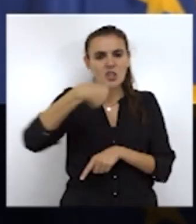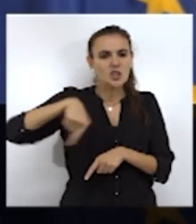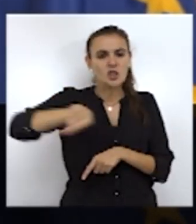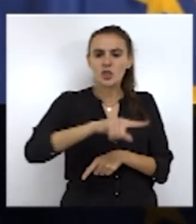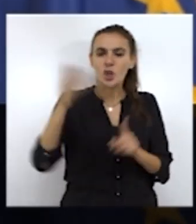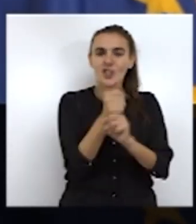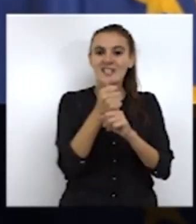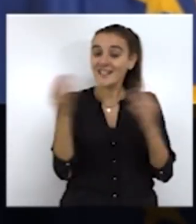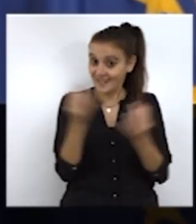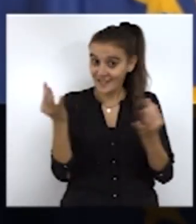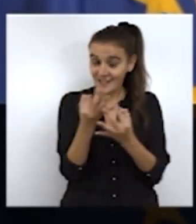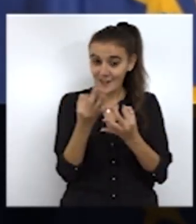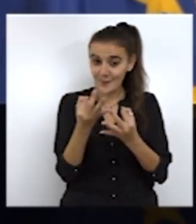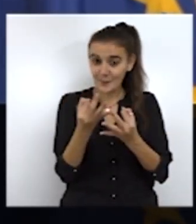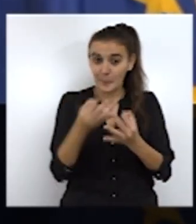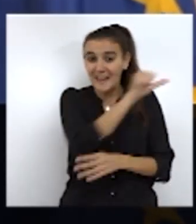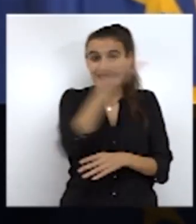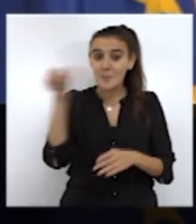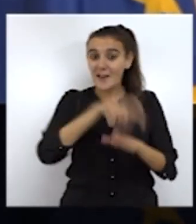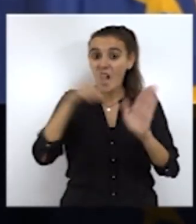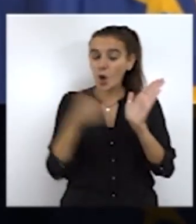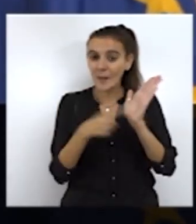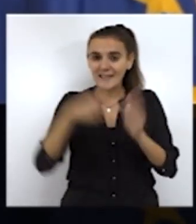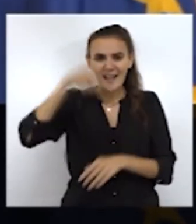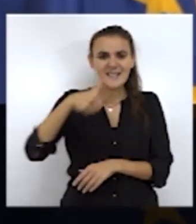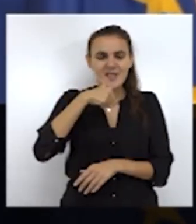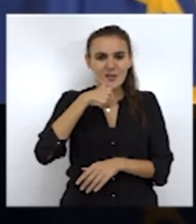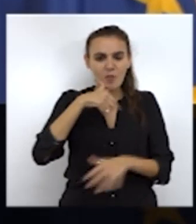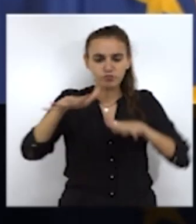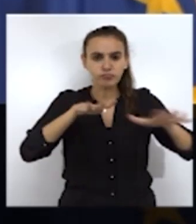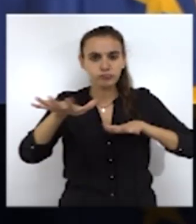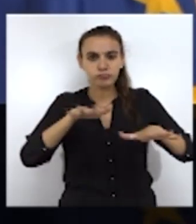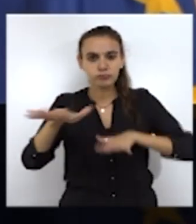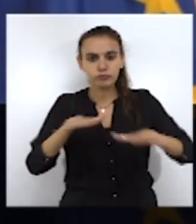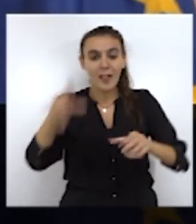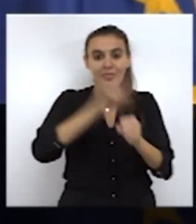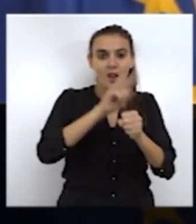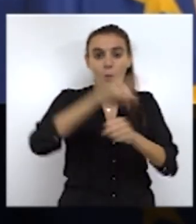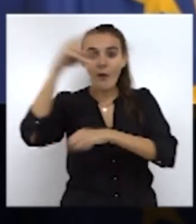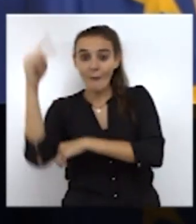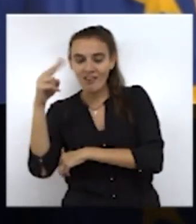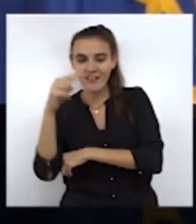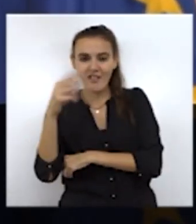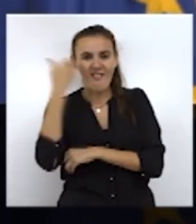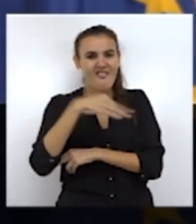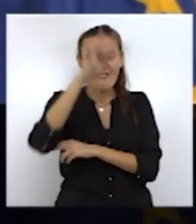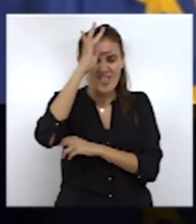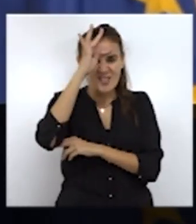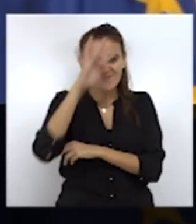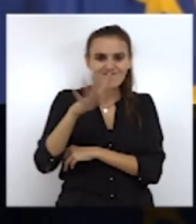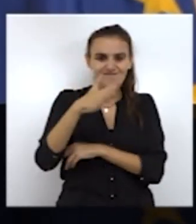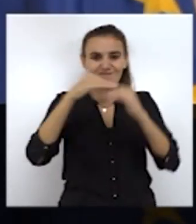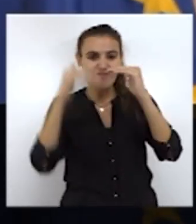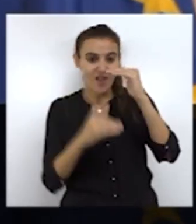conseguir toda la semana. Esta ciudad vibra cada día, de lunes a viernes. Los fines de semana